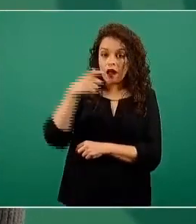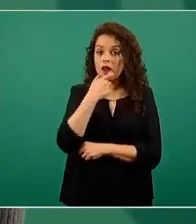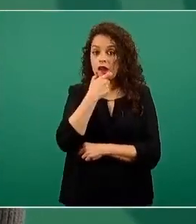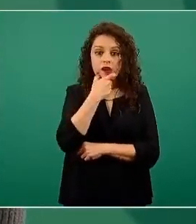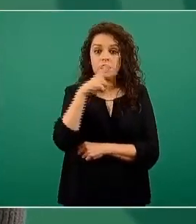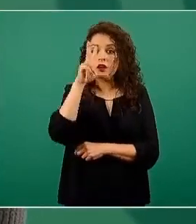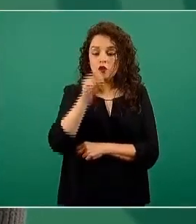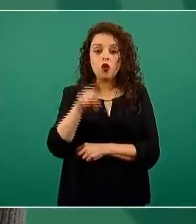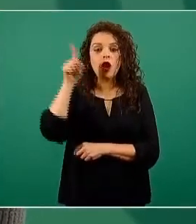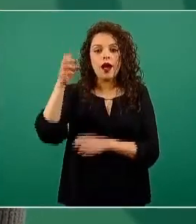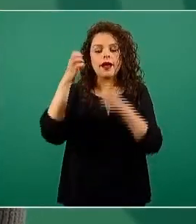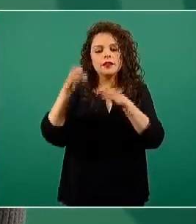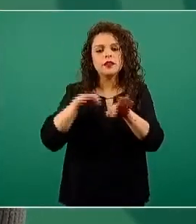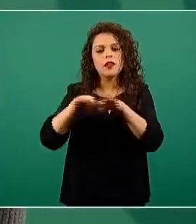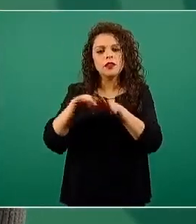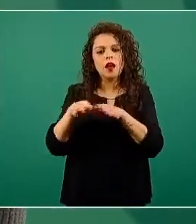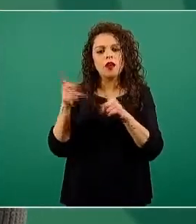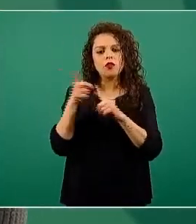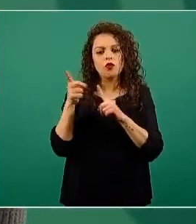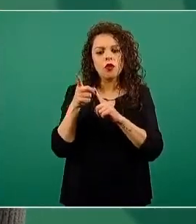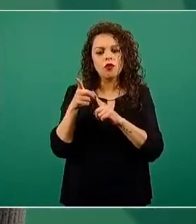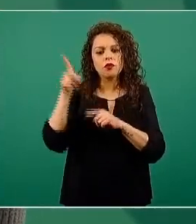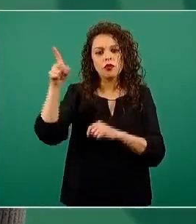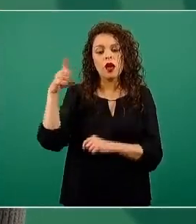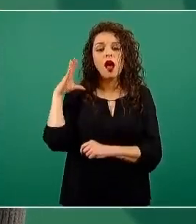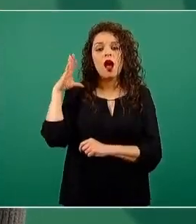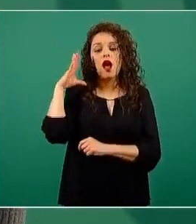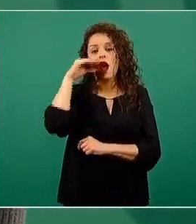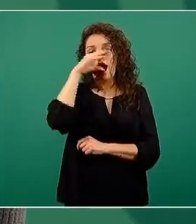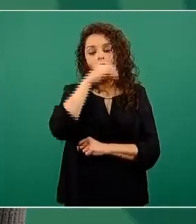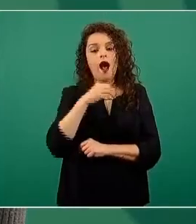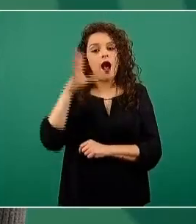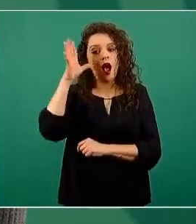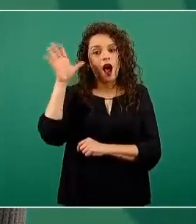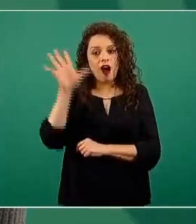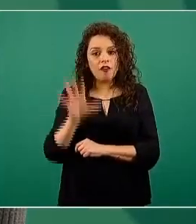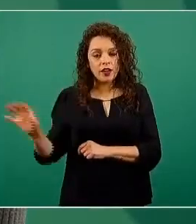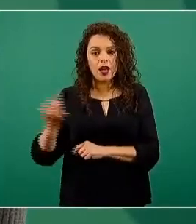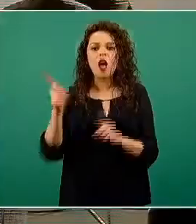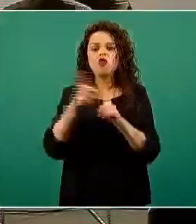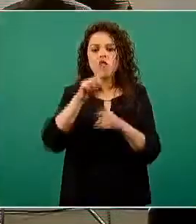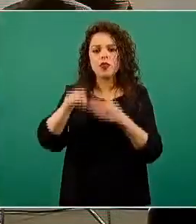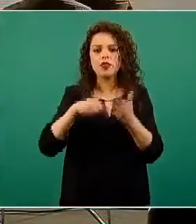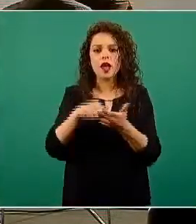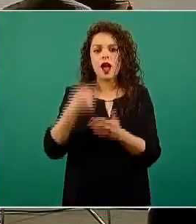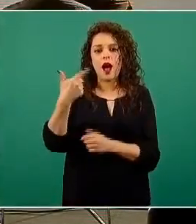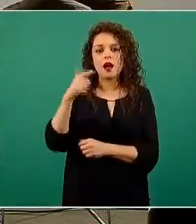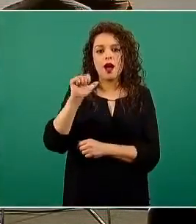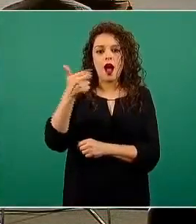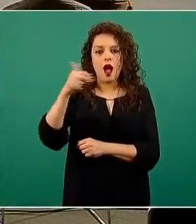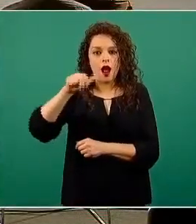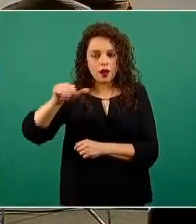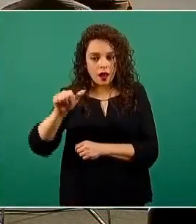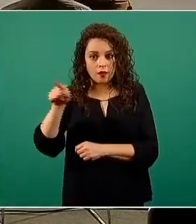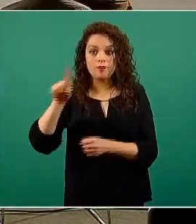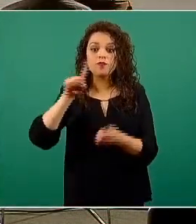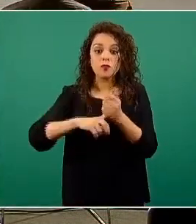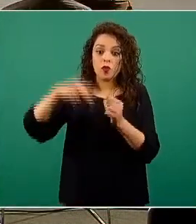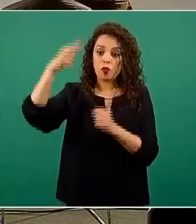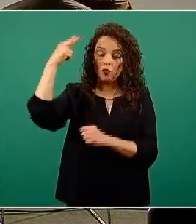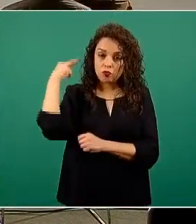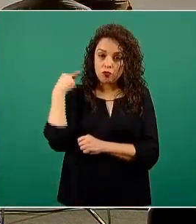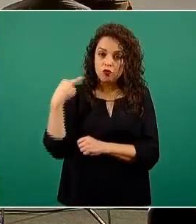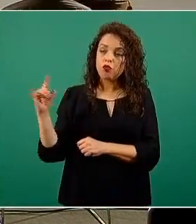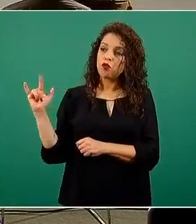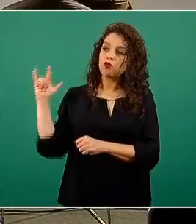Él había estado trabajando en África, en Ghana específicamente, tomó un vuelo vía Amsterdam y llegó a